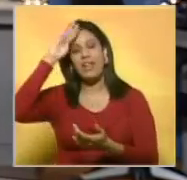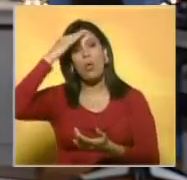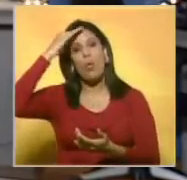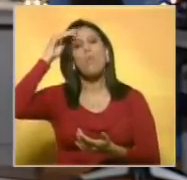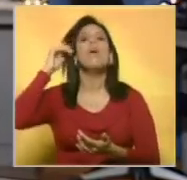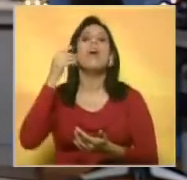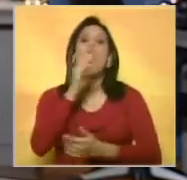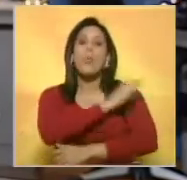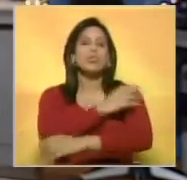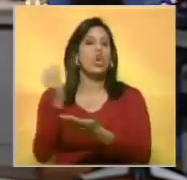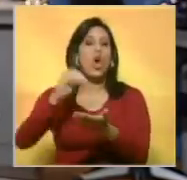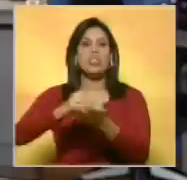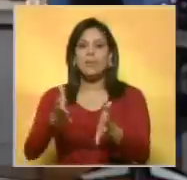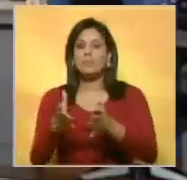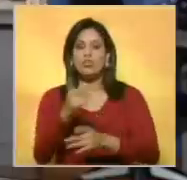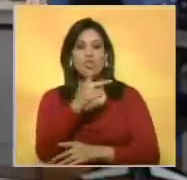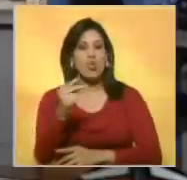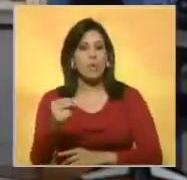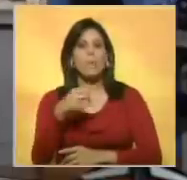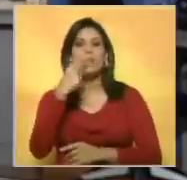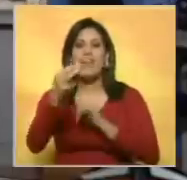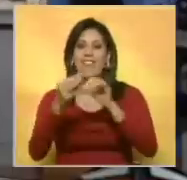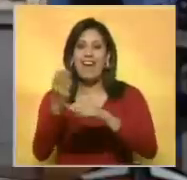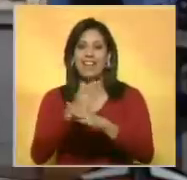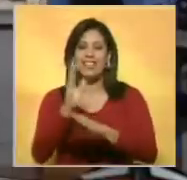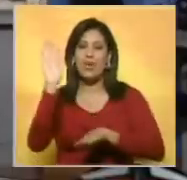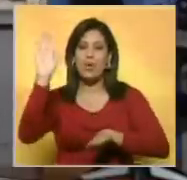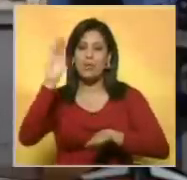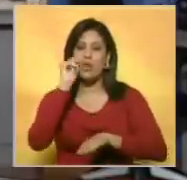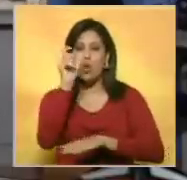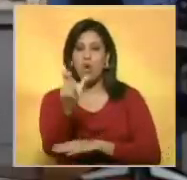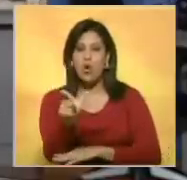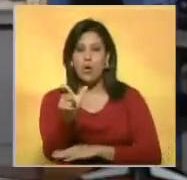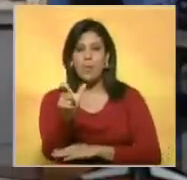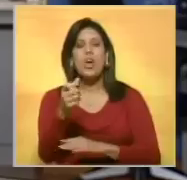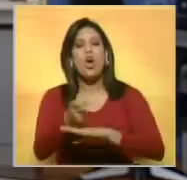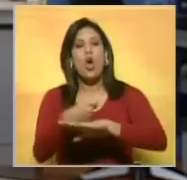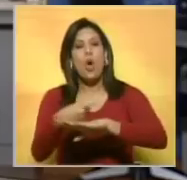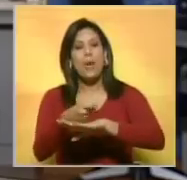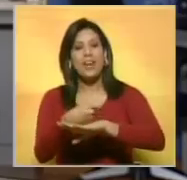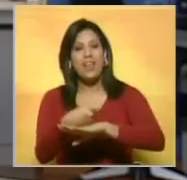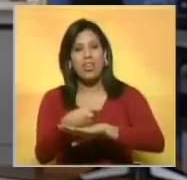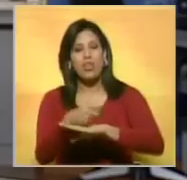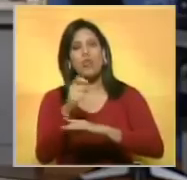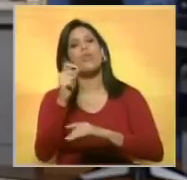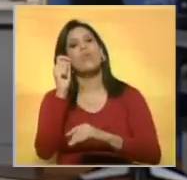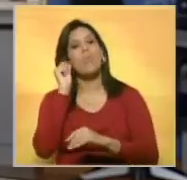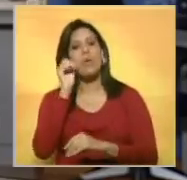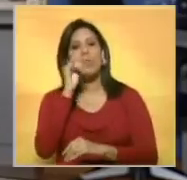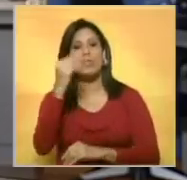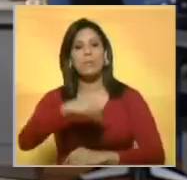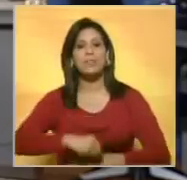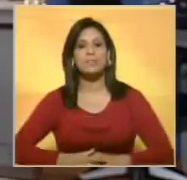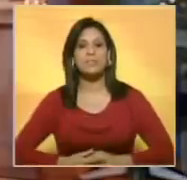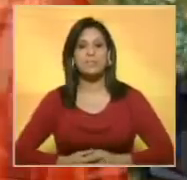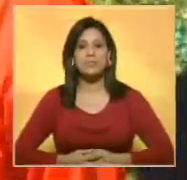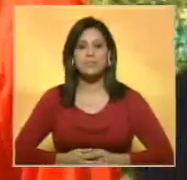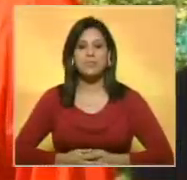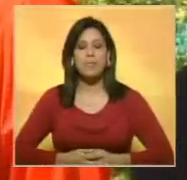volverá al poder. Estas declaraciones se las ofreció durante la juramentación de Francisco Rangel Gómez como gobernador. Jessica Brizuela nos cuenta más.